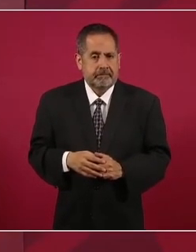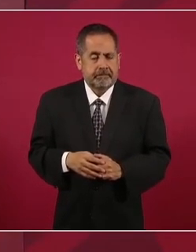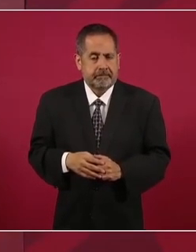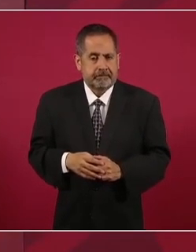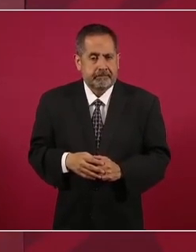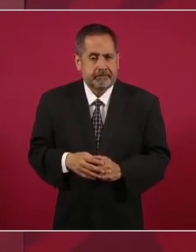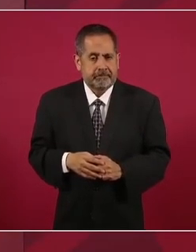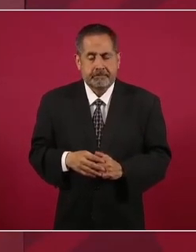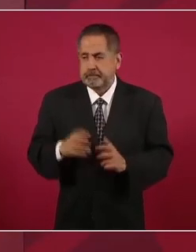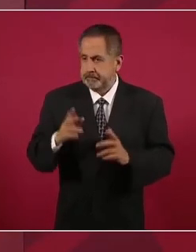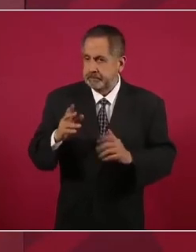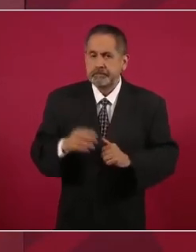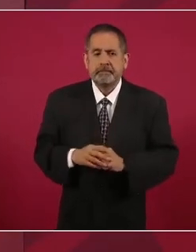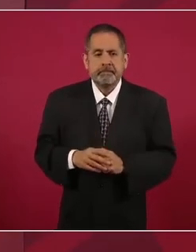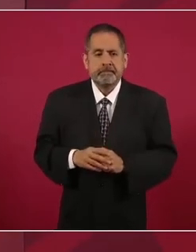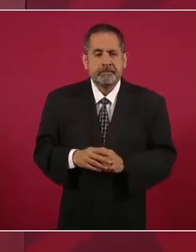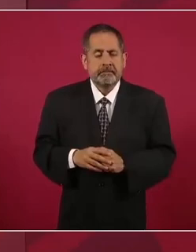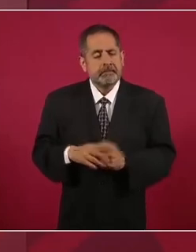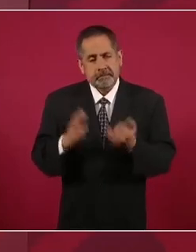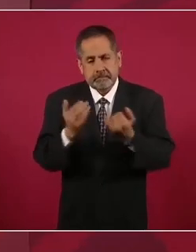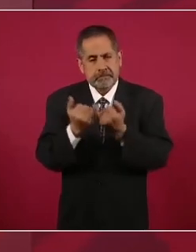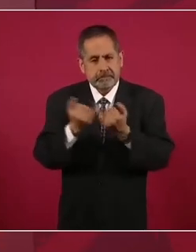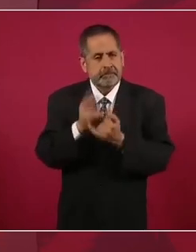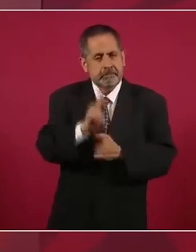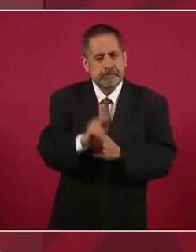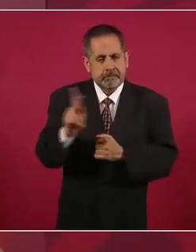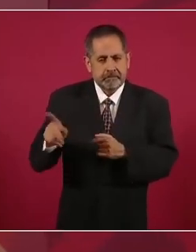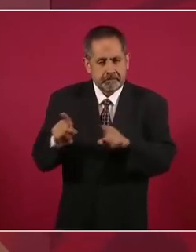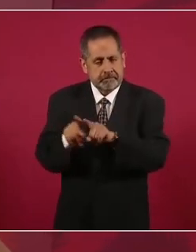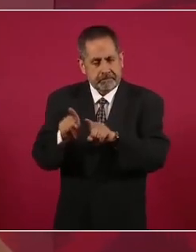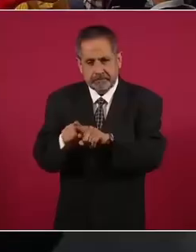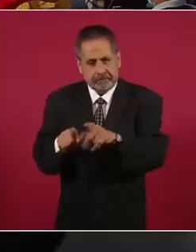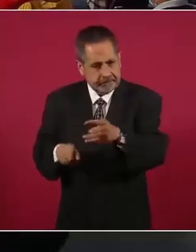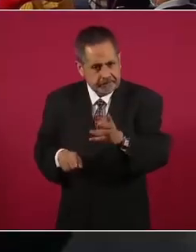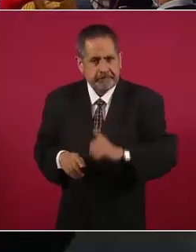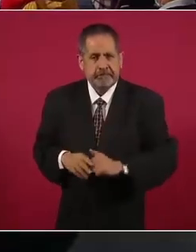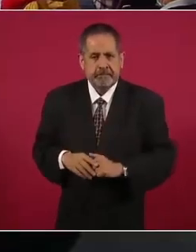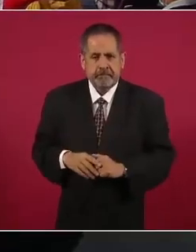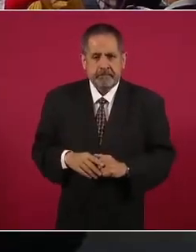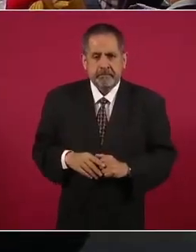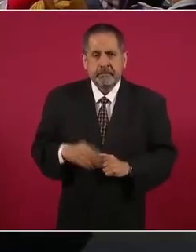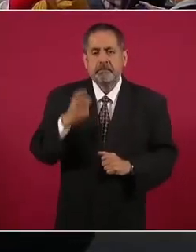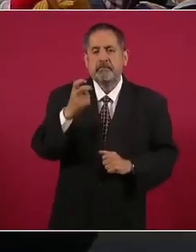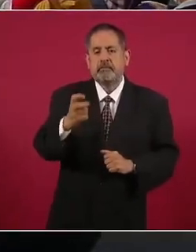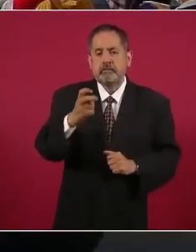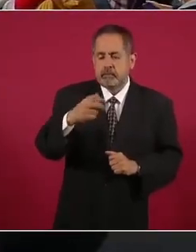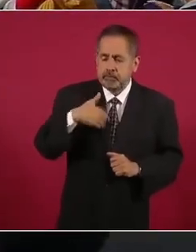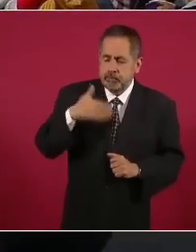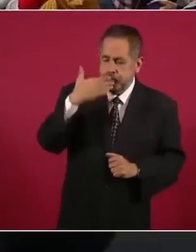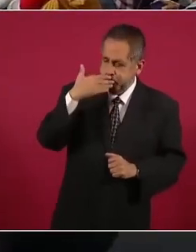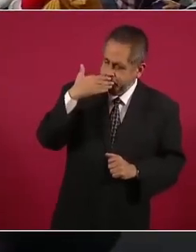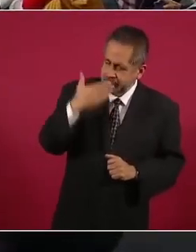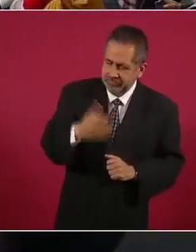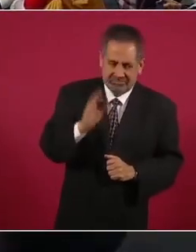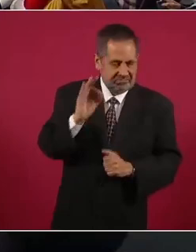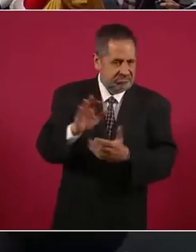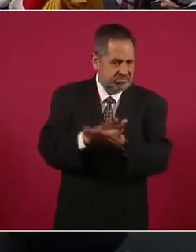Bueno, es algo parecido en este caso, por eso celebro la actitud